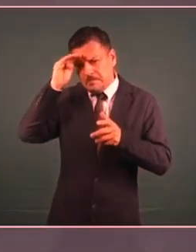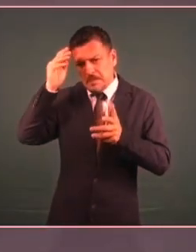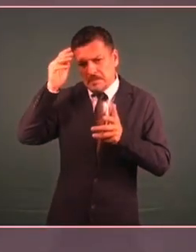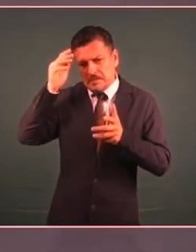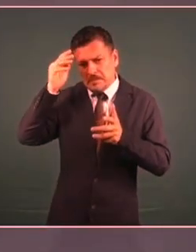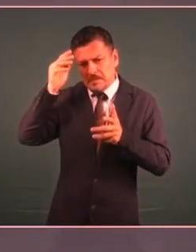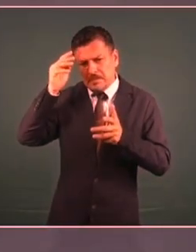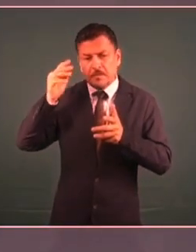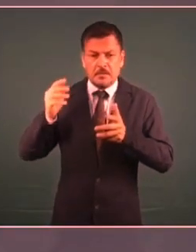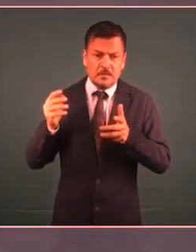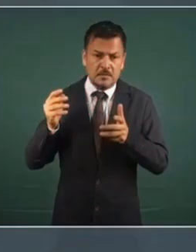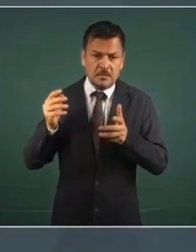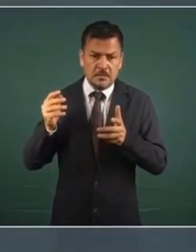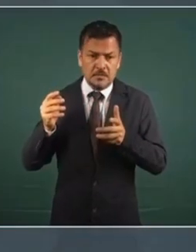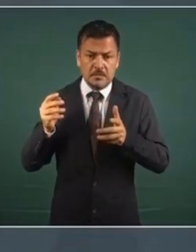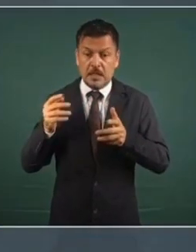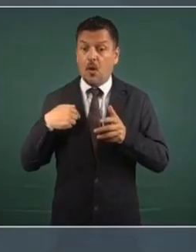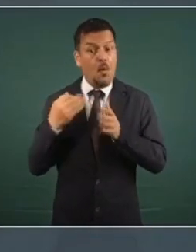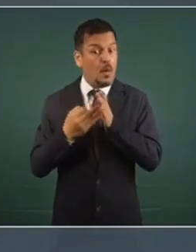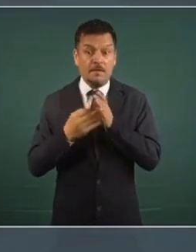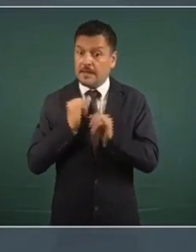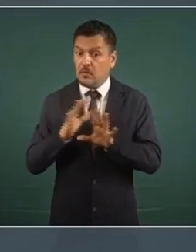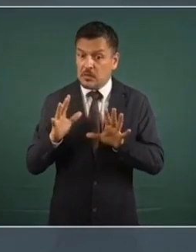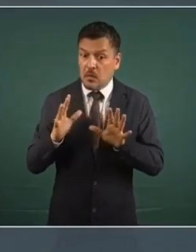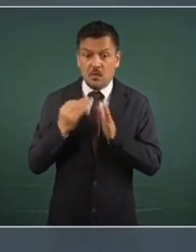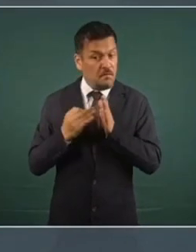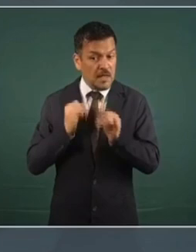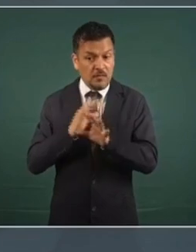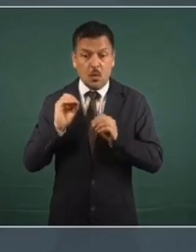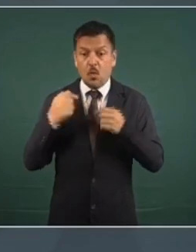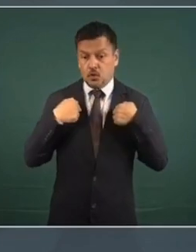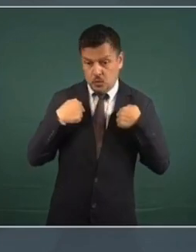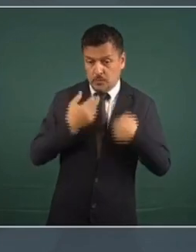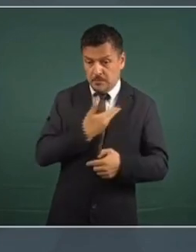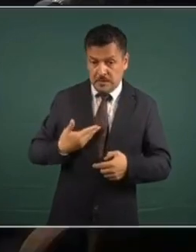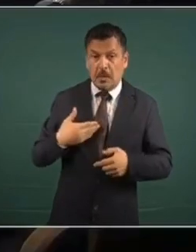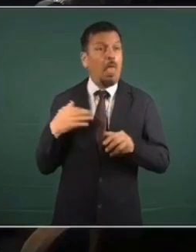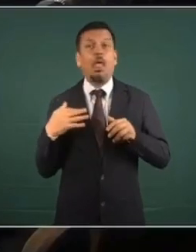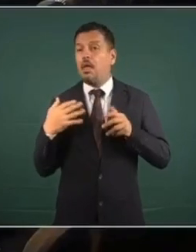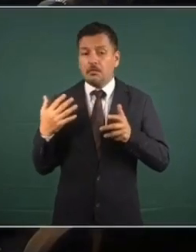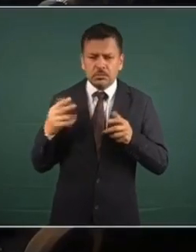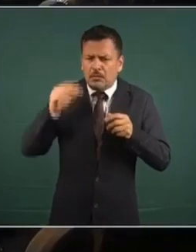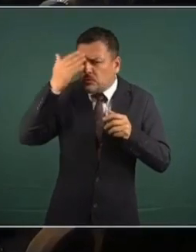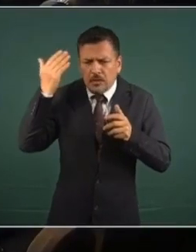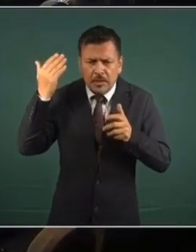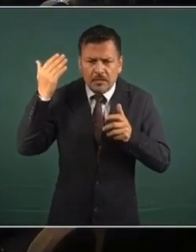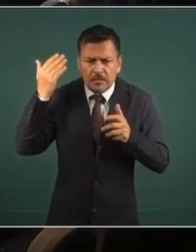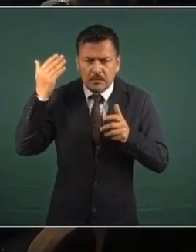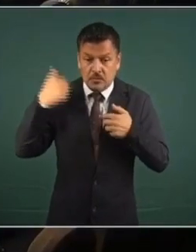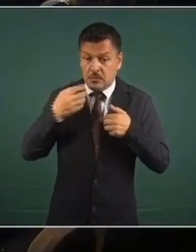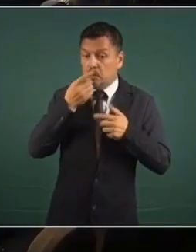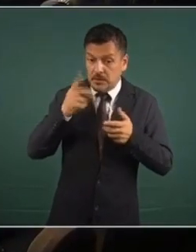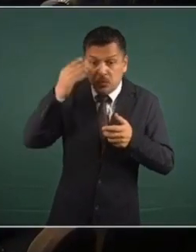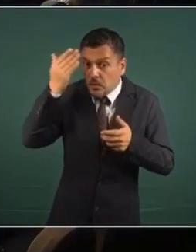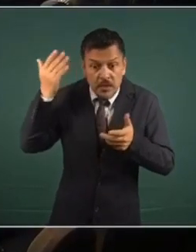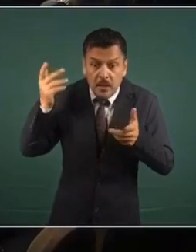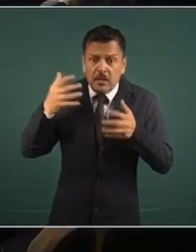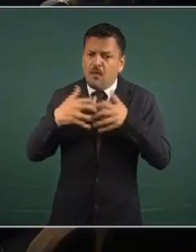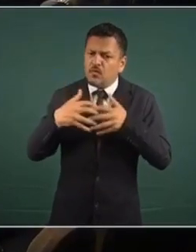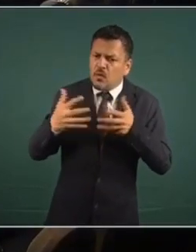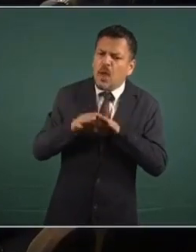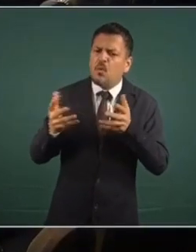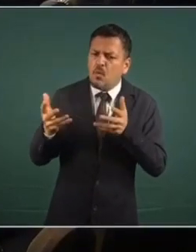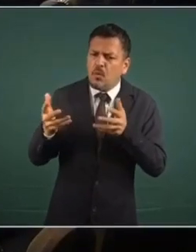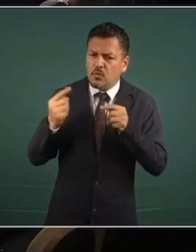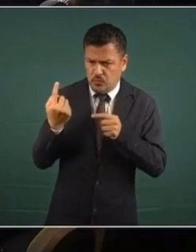o no tenía información suficiente, o estaba yo simulando, cuando dije que no sabía de la función de lo que hacía